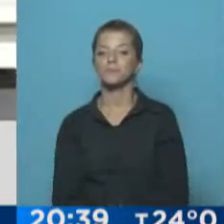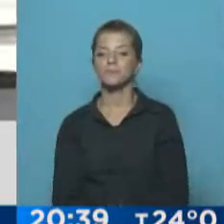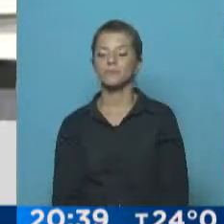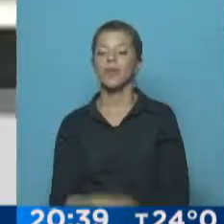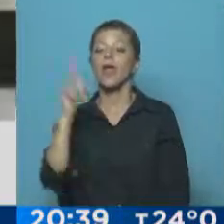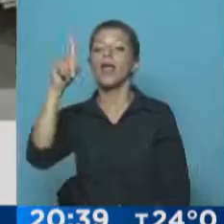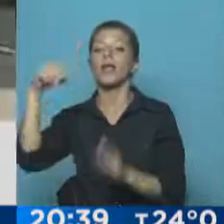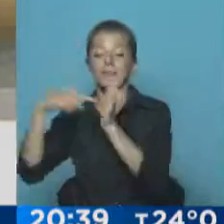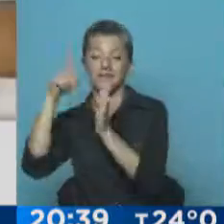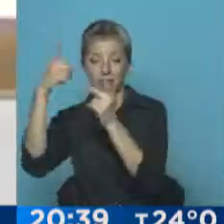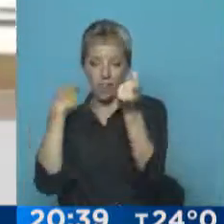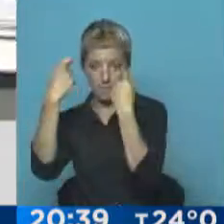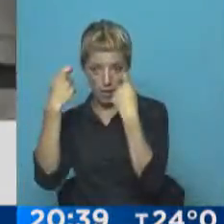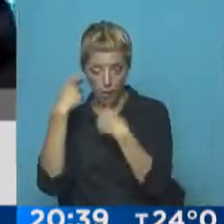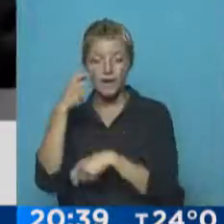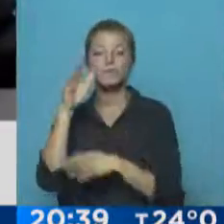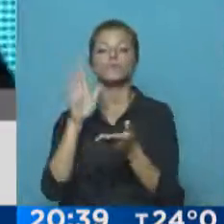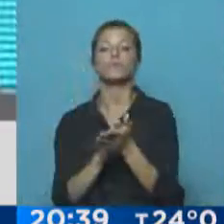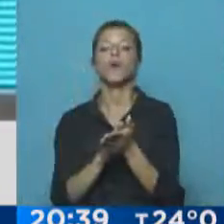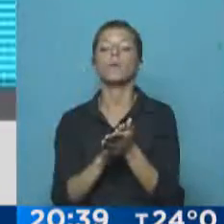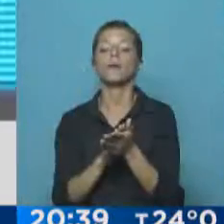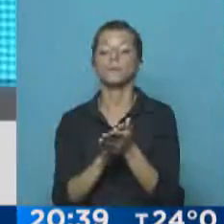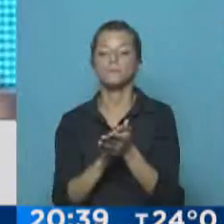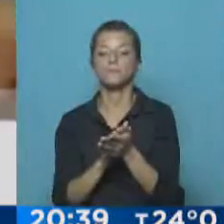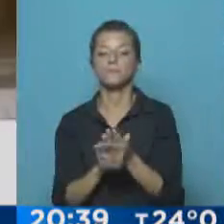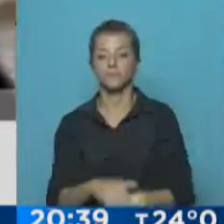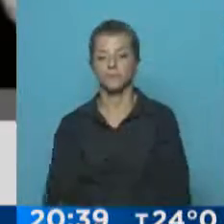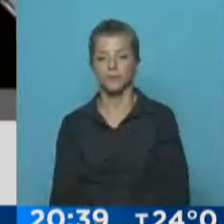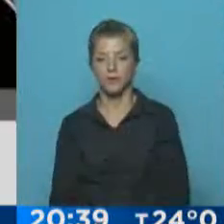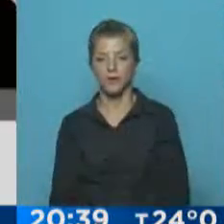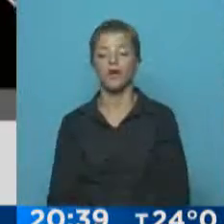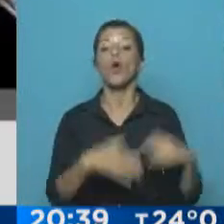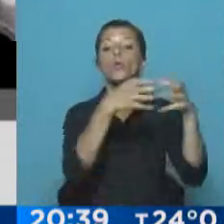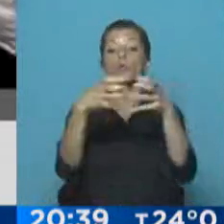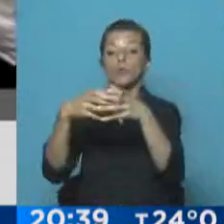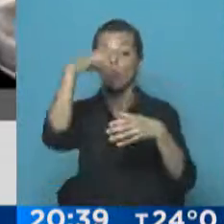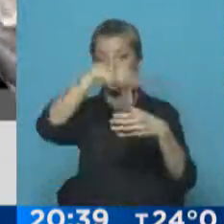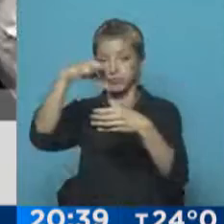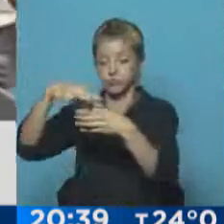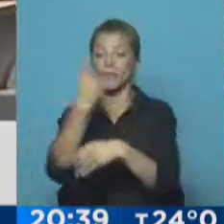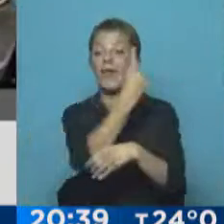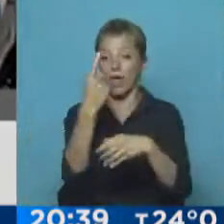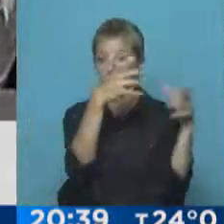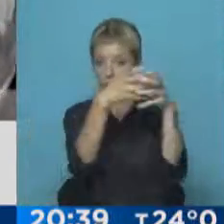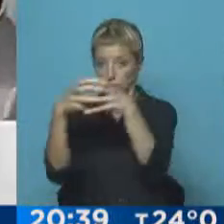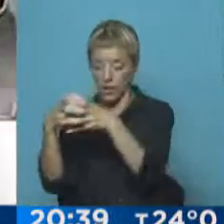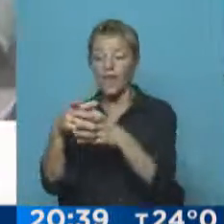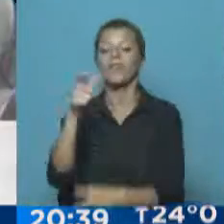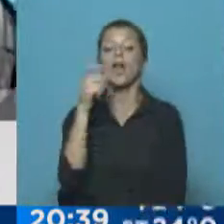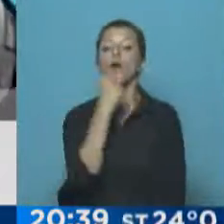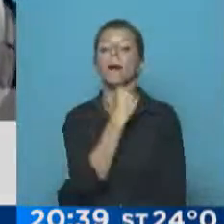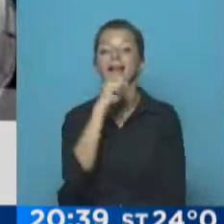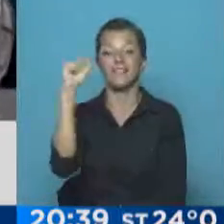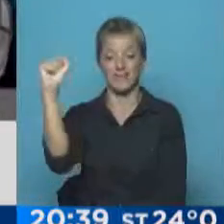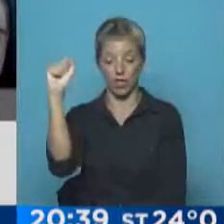se realizó lo que se llama el emparejamiento de los equipos que disputan esta Copa Libertadores de